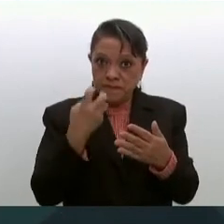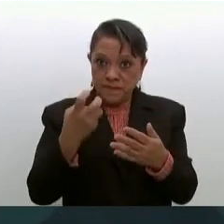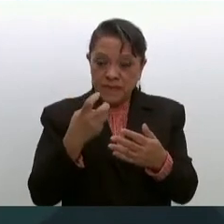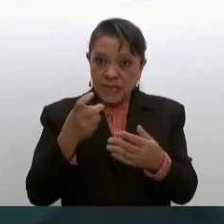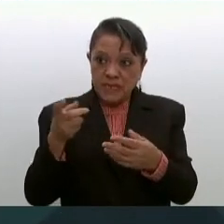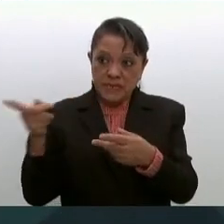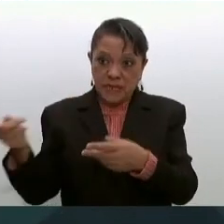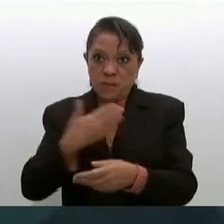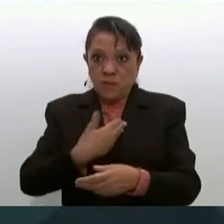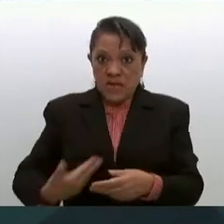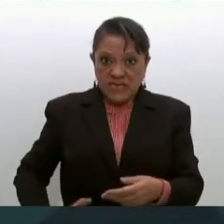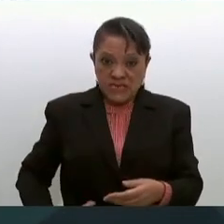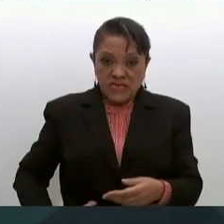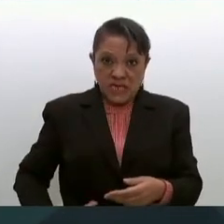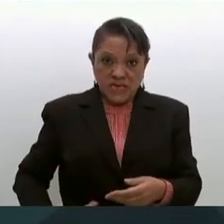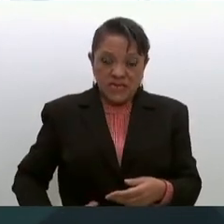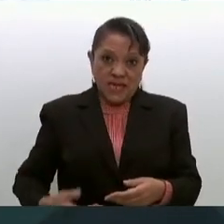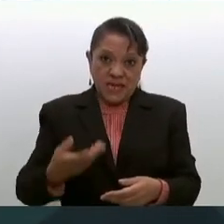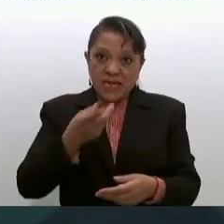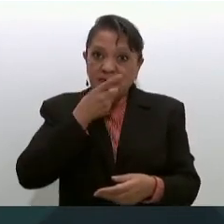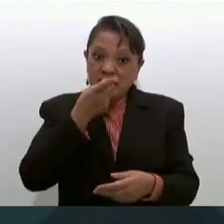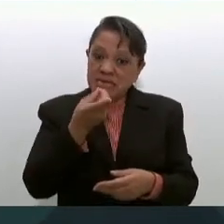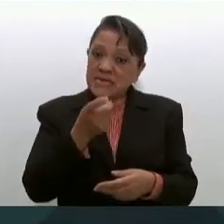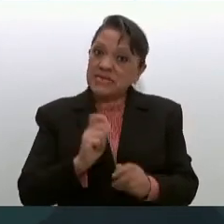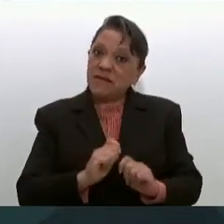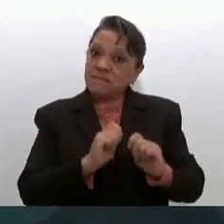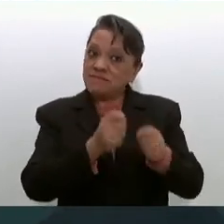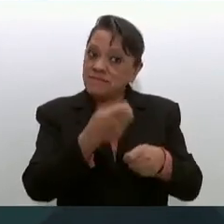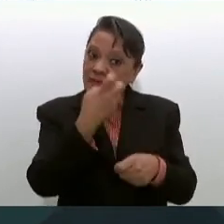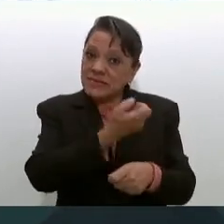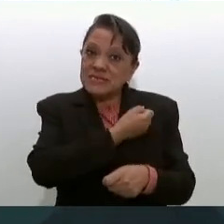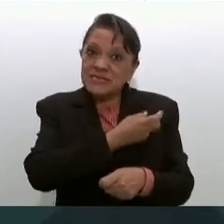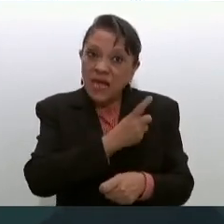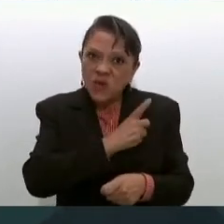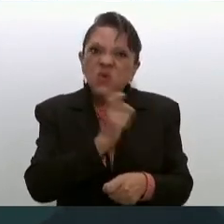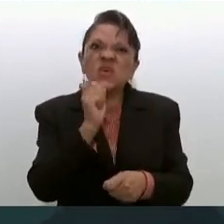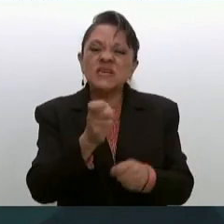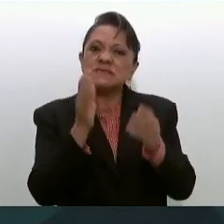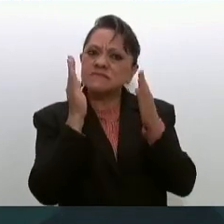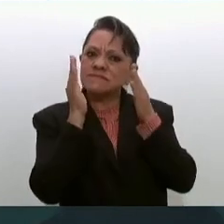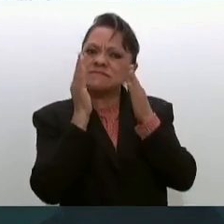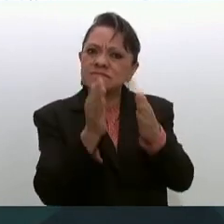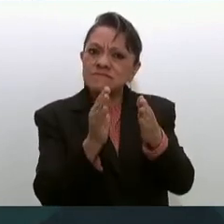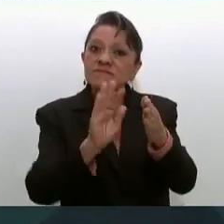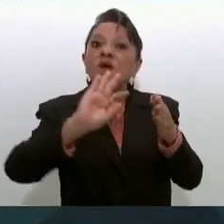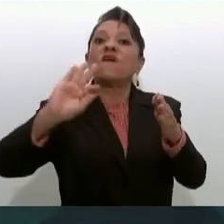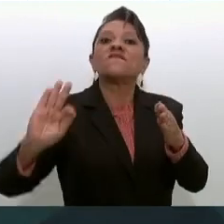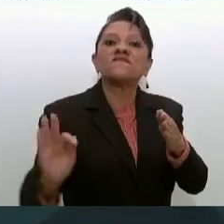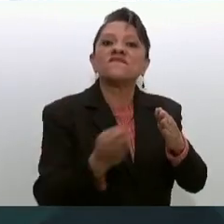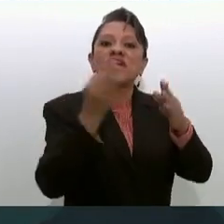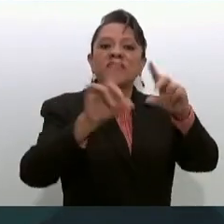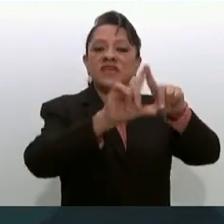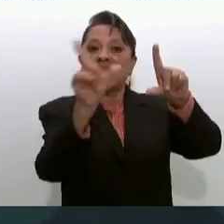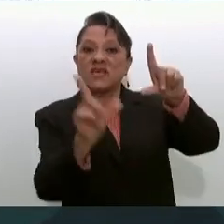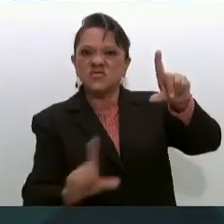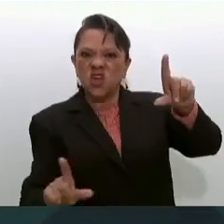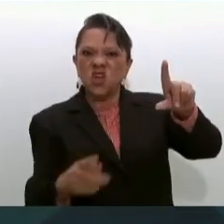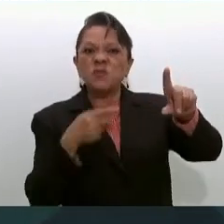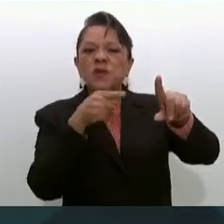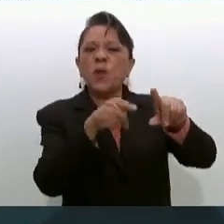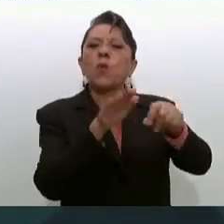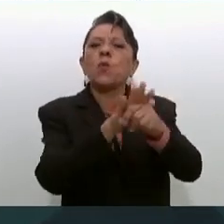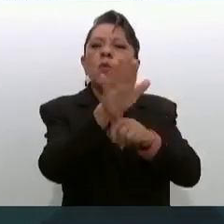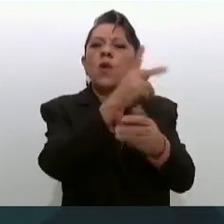presidente en salud se centra en la federalización de los servicios con el modelo del INSS-Bienestar para la